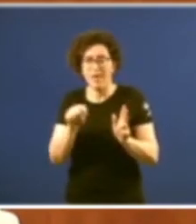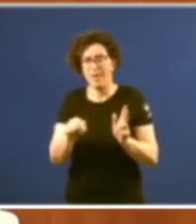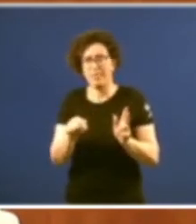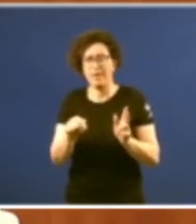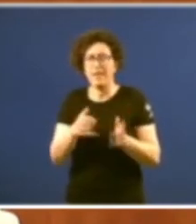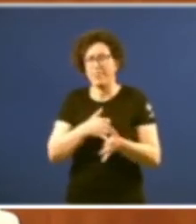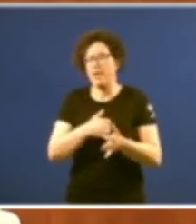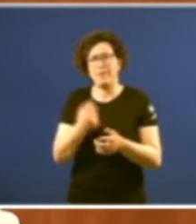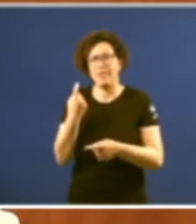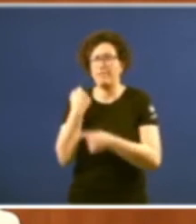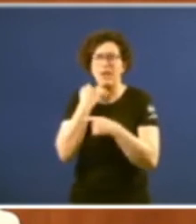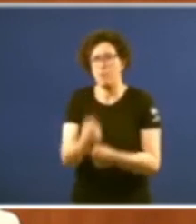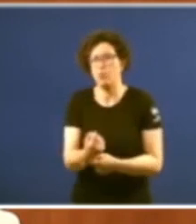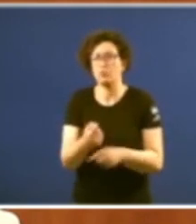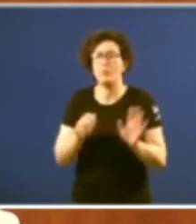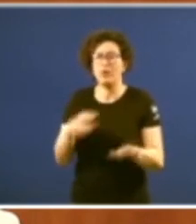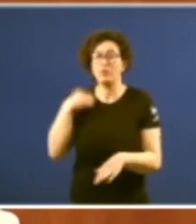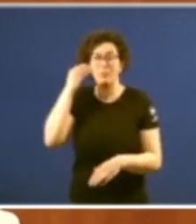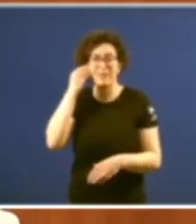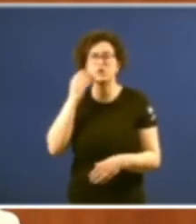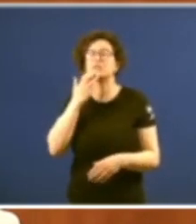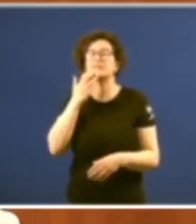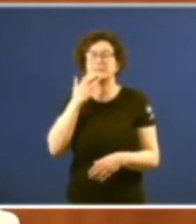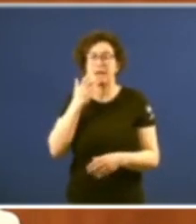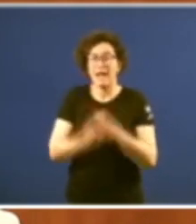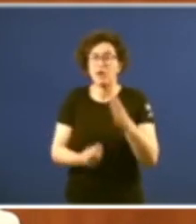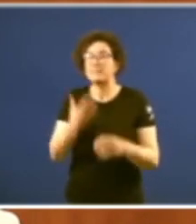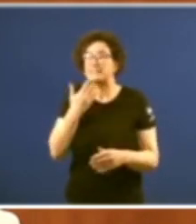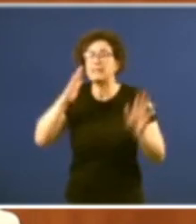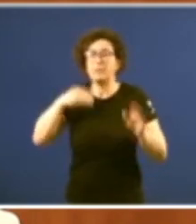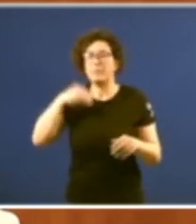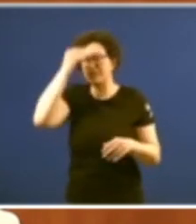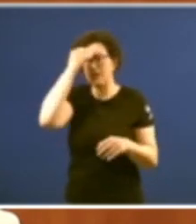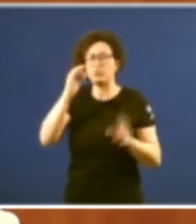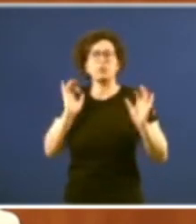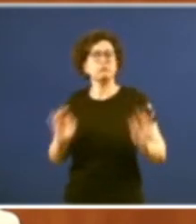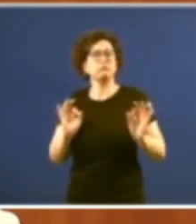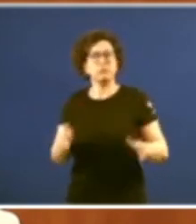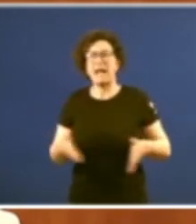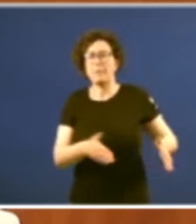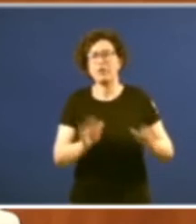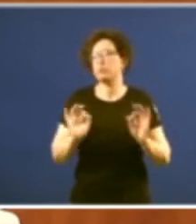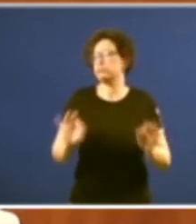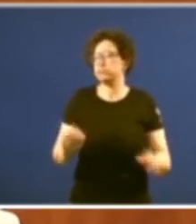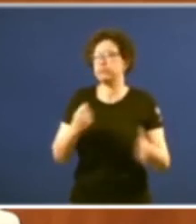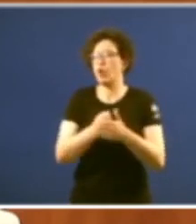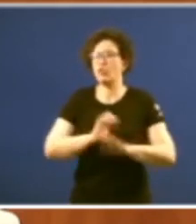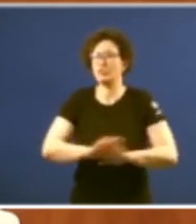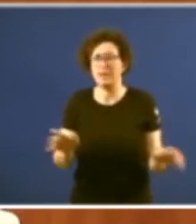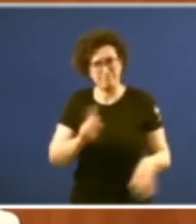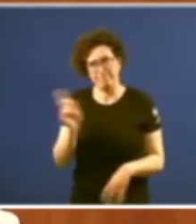necesitaba apoio pero penso que cometeríamos un grave erro se pensáramos que o camiño xa está todo andado asistimos un